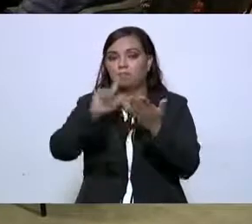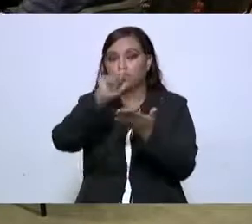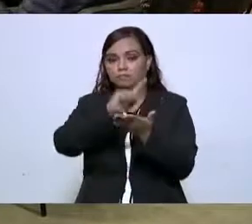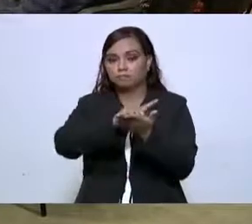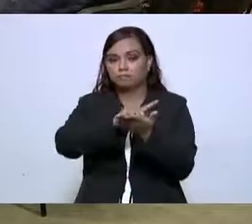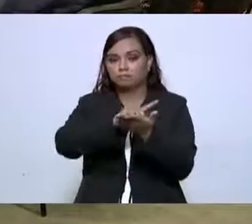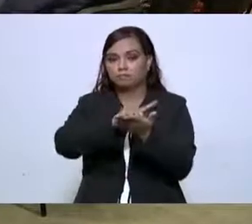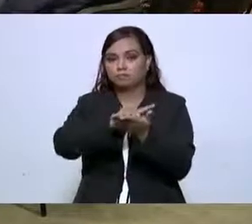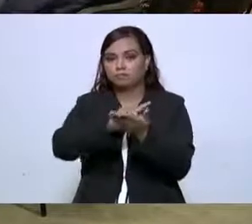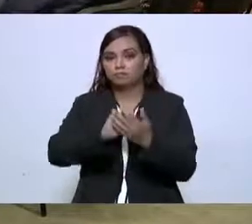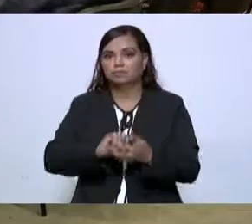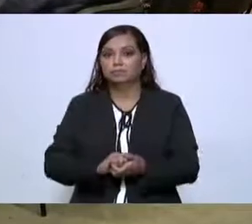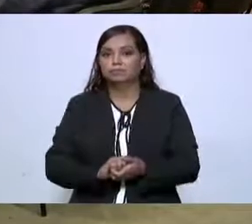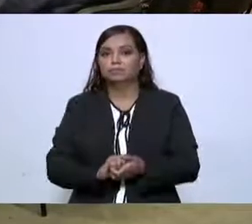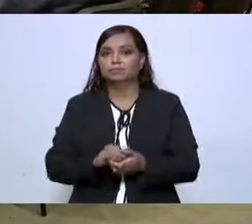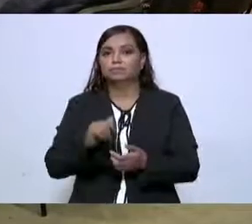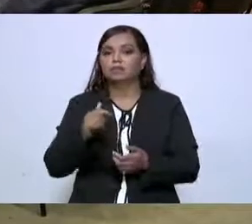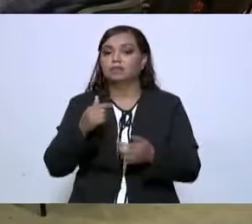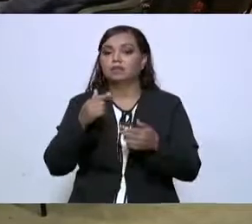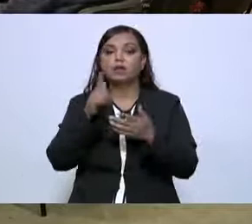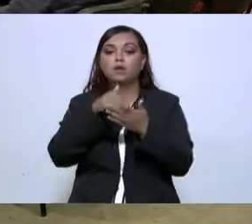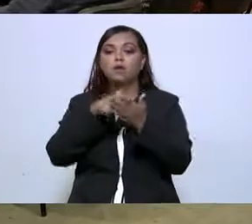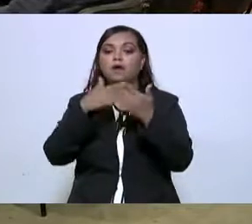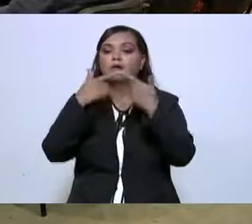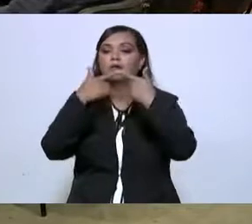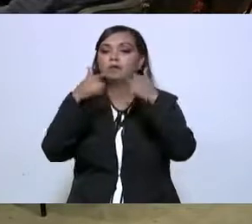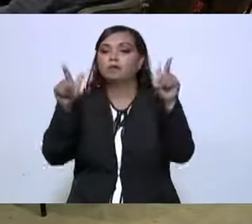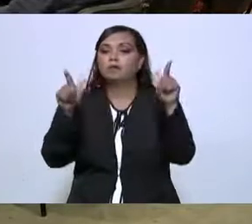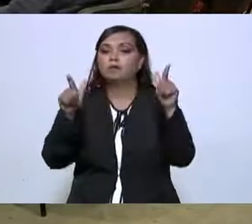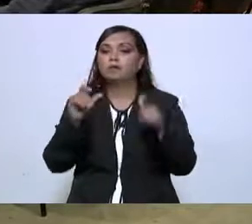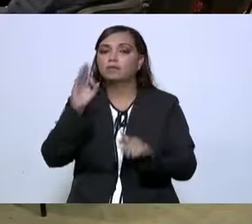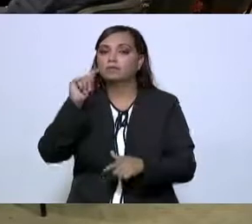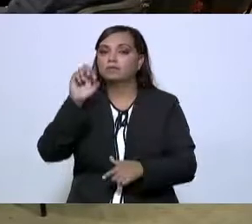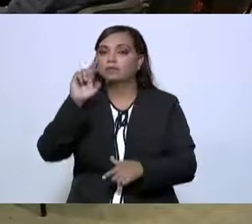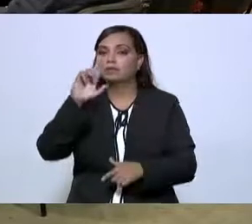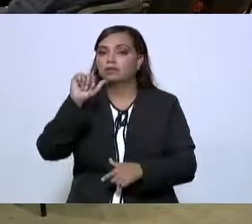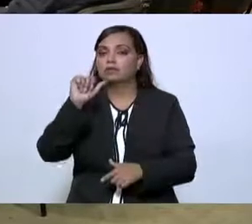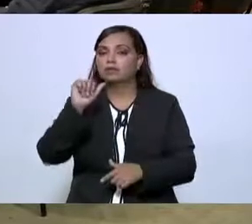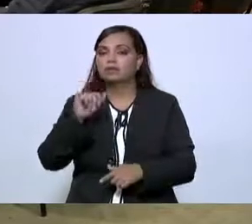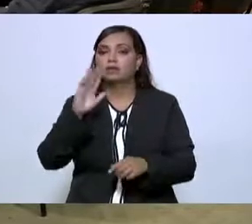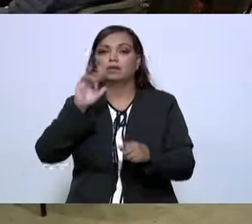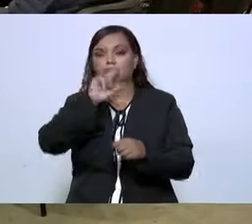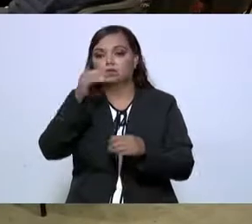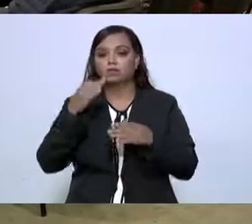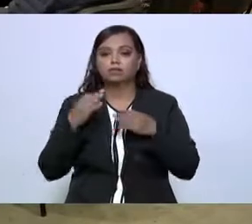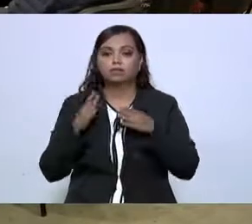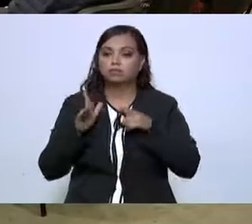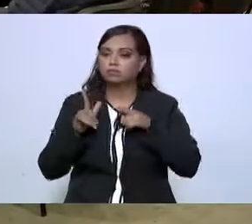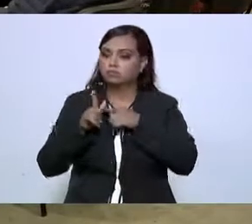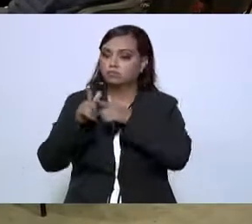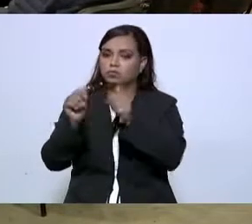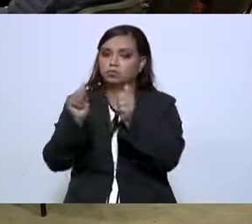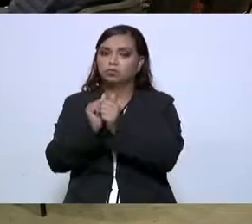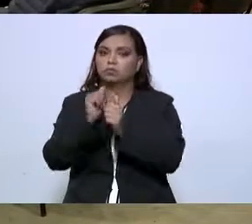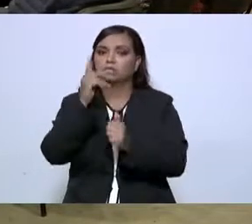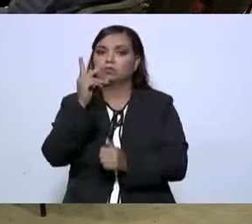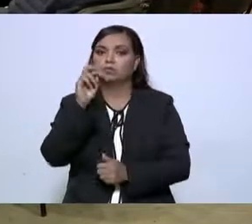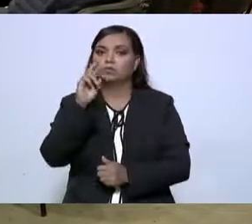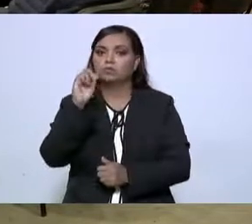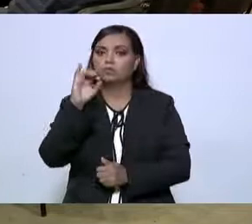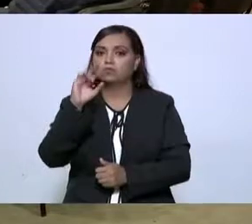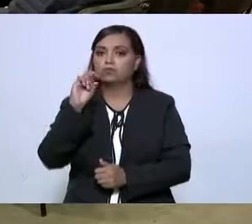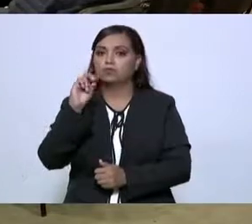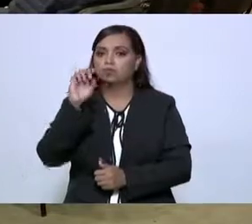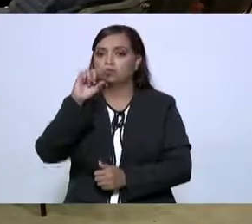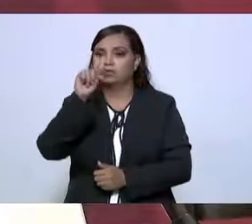la zona libre, y se mantuvo con Porfirio Díaz, y se